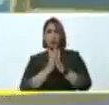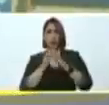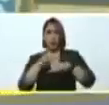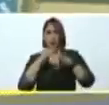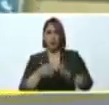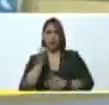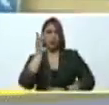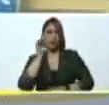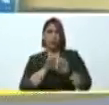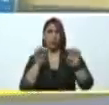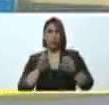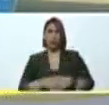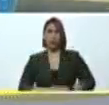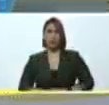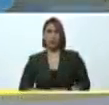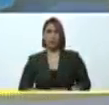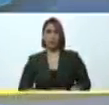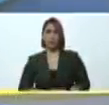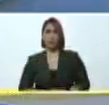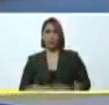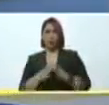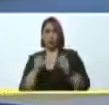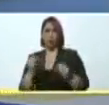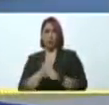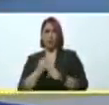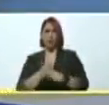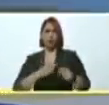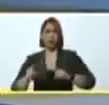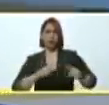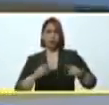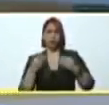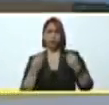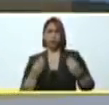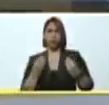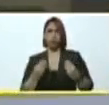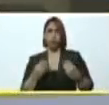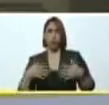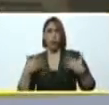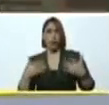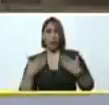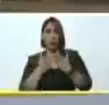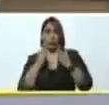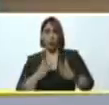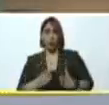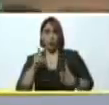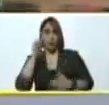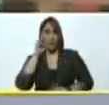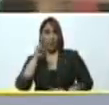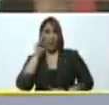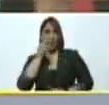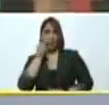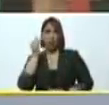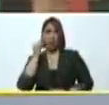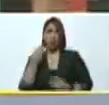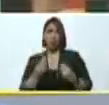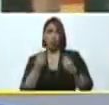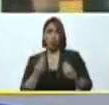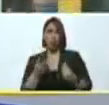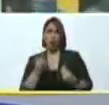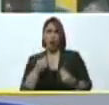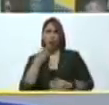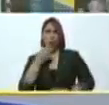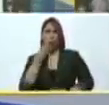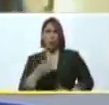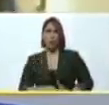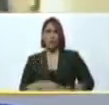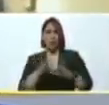activación, de todo el trabajo, de cómo está el clima, de cómo está el ánimo, cómo están las maestras, los maestros, cómo están los muchachos,